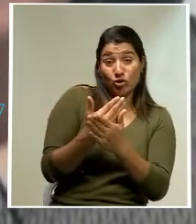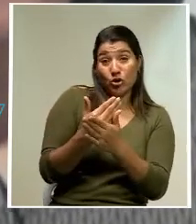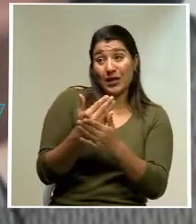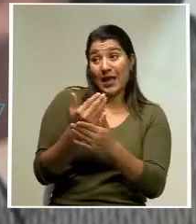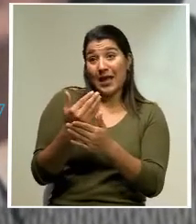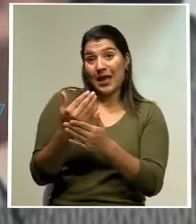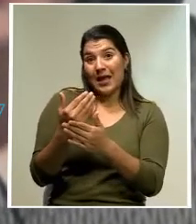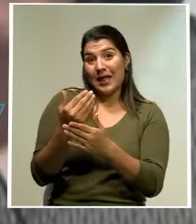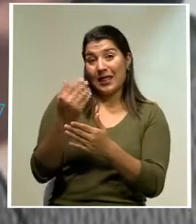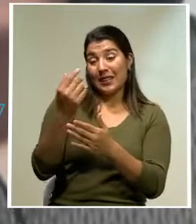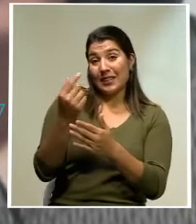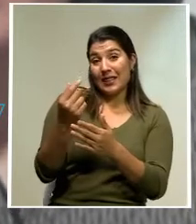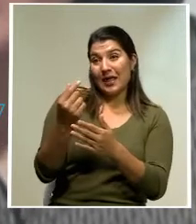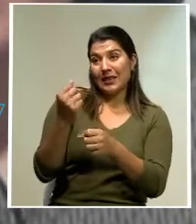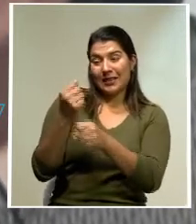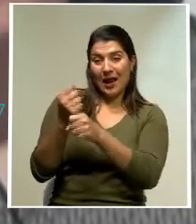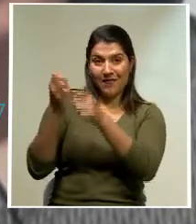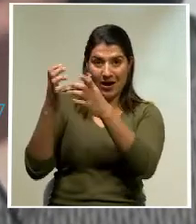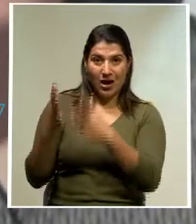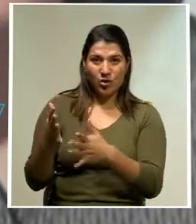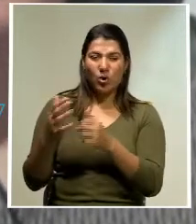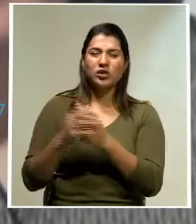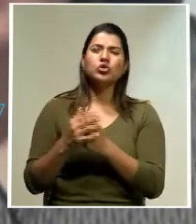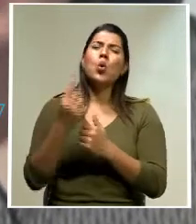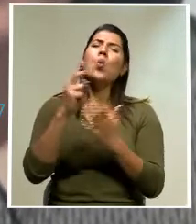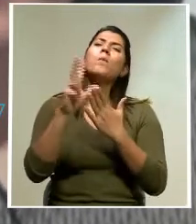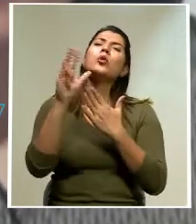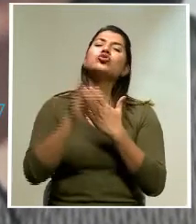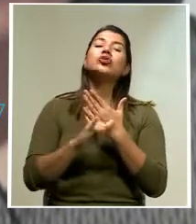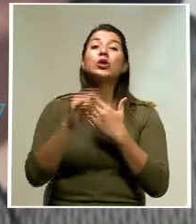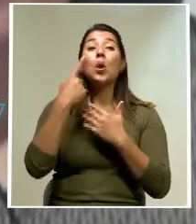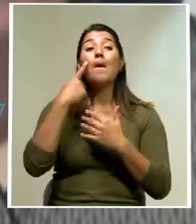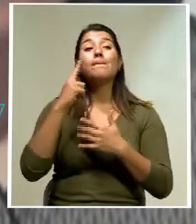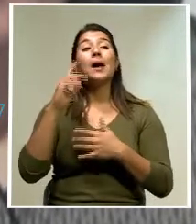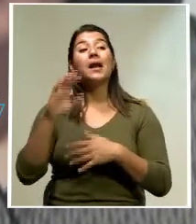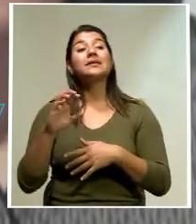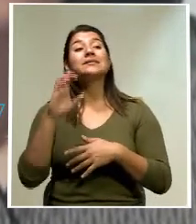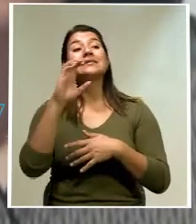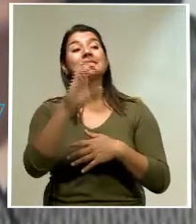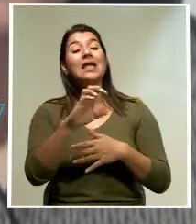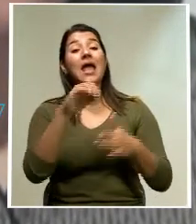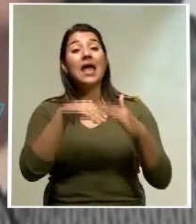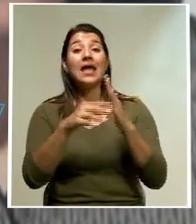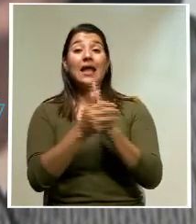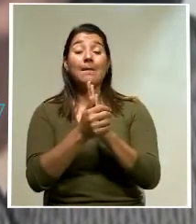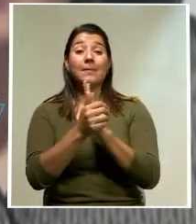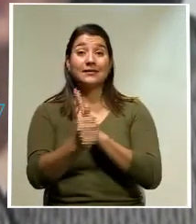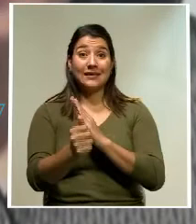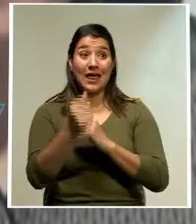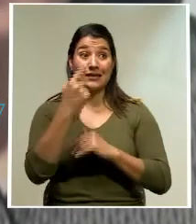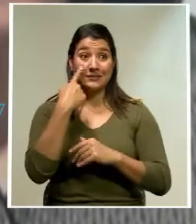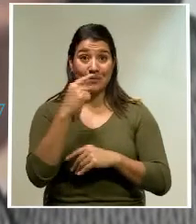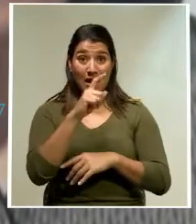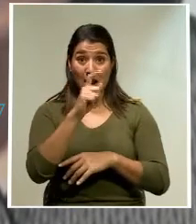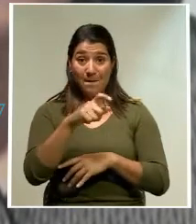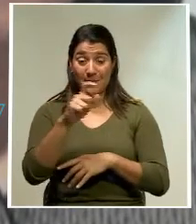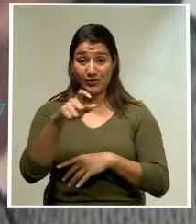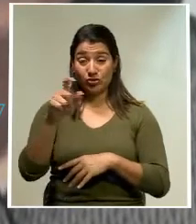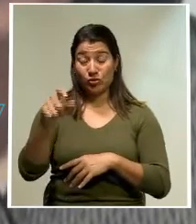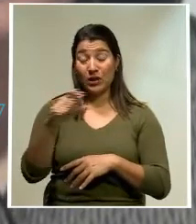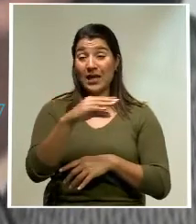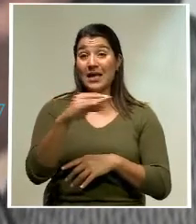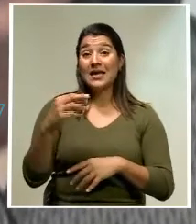invertir en las capacidades de los ciudadanos, ¿verdad? Y aquí lo que